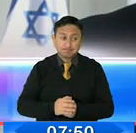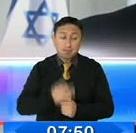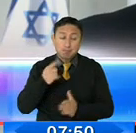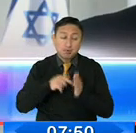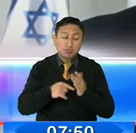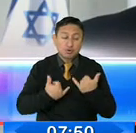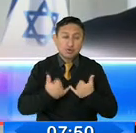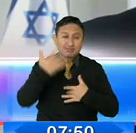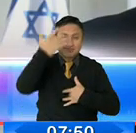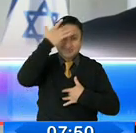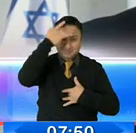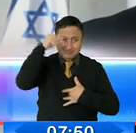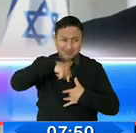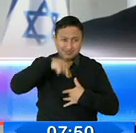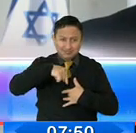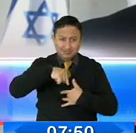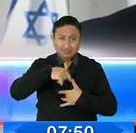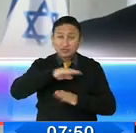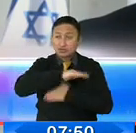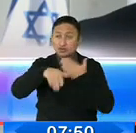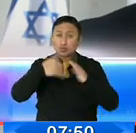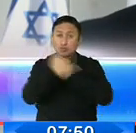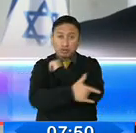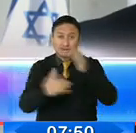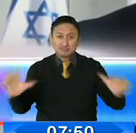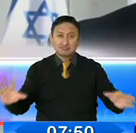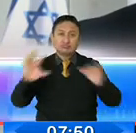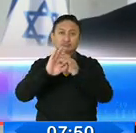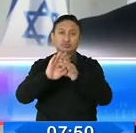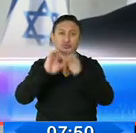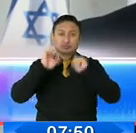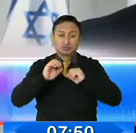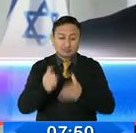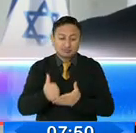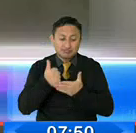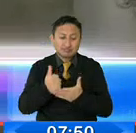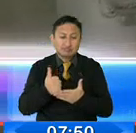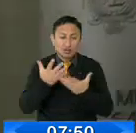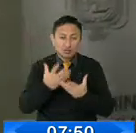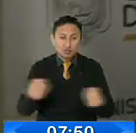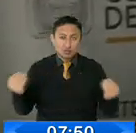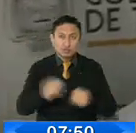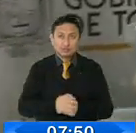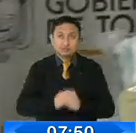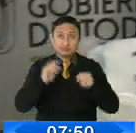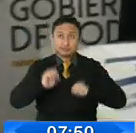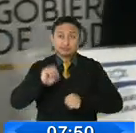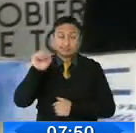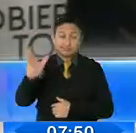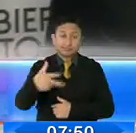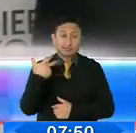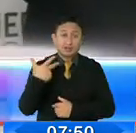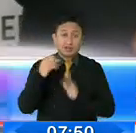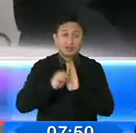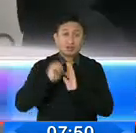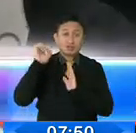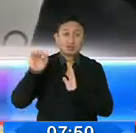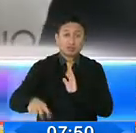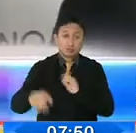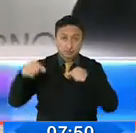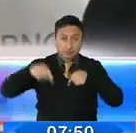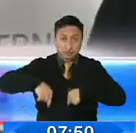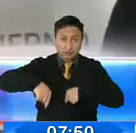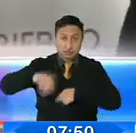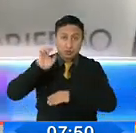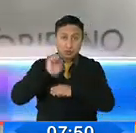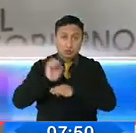beneficioso, eso es que nos ha unido y nos ha unido para buscar las soluciones conjuntas. Esta es la tercera donación que realiza el Estado judío al